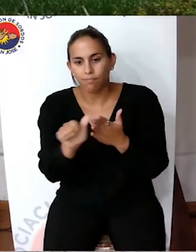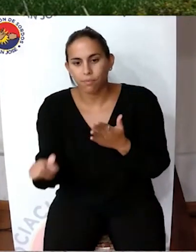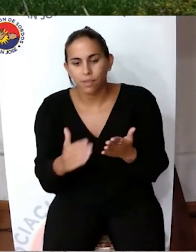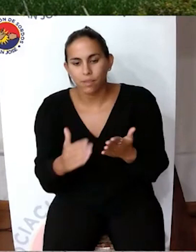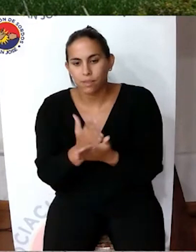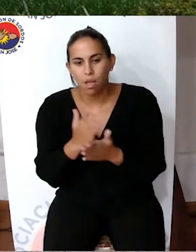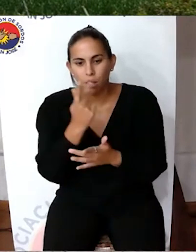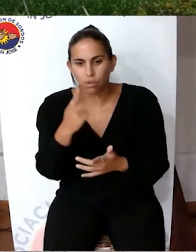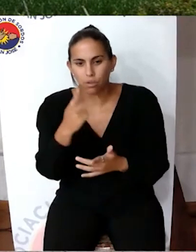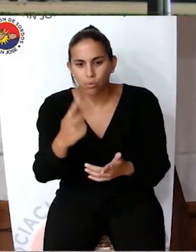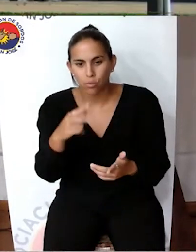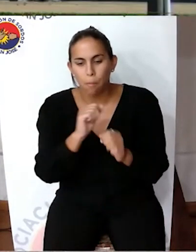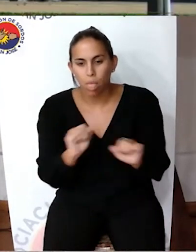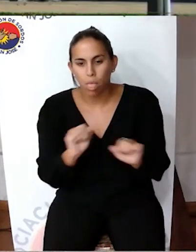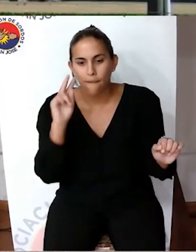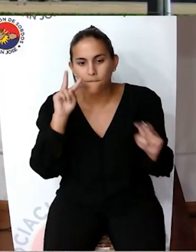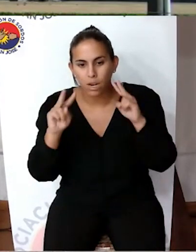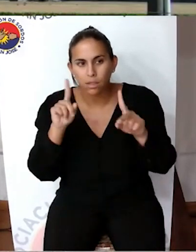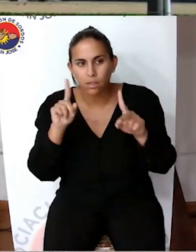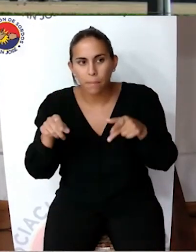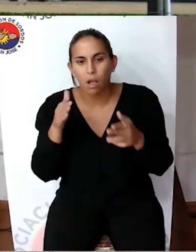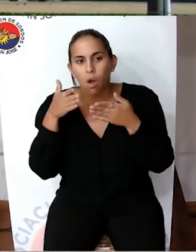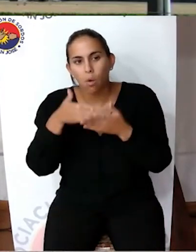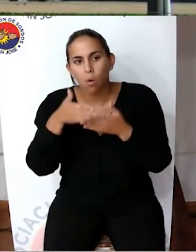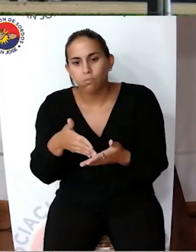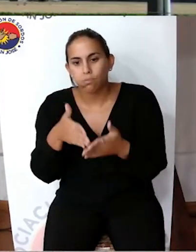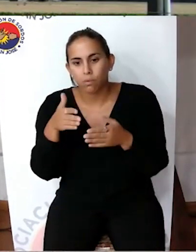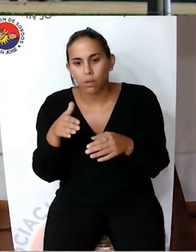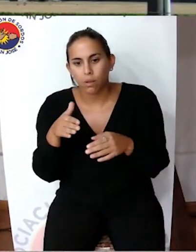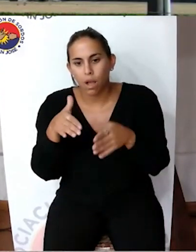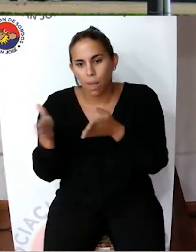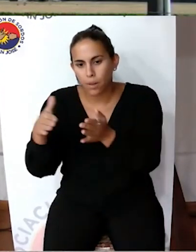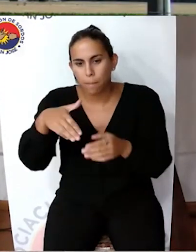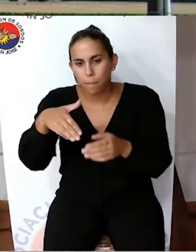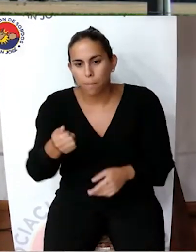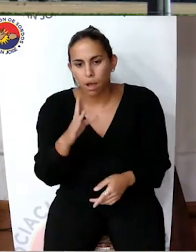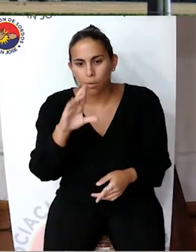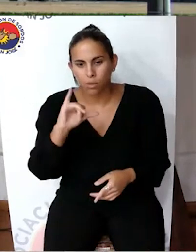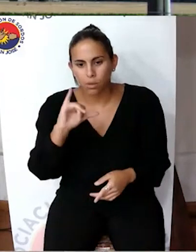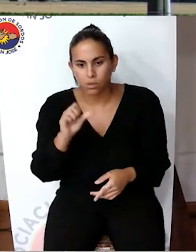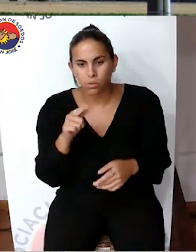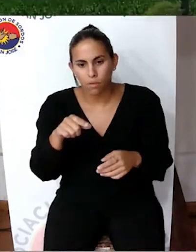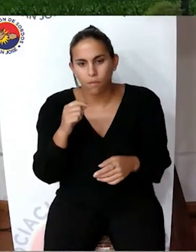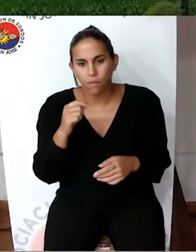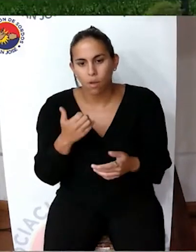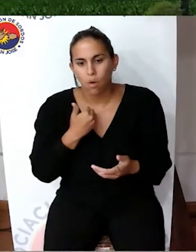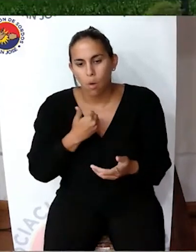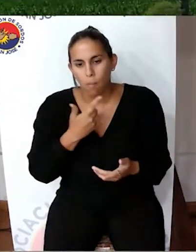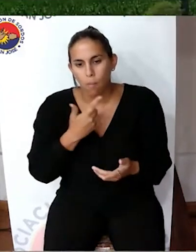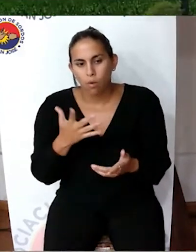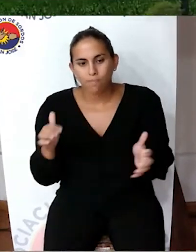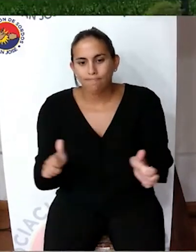Quichu y también pueden verse en los accesos por el camino a Mauricio. Es muy fácil de imaginar lo que debe